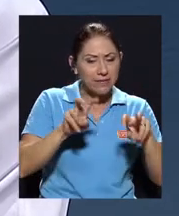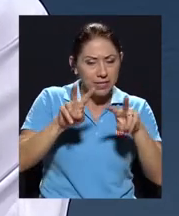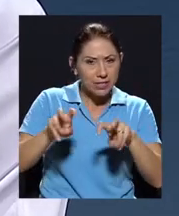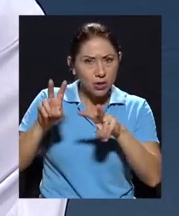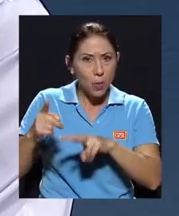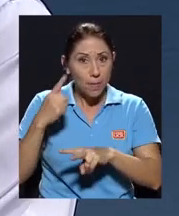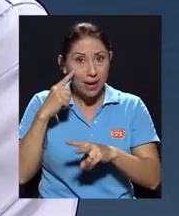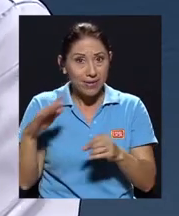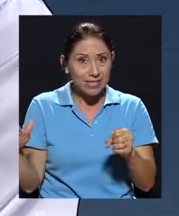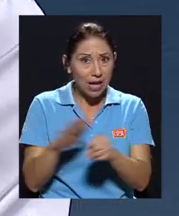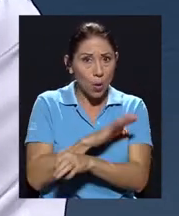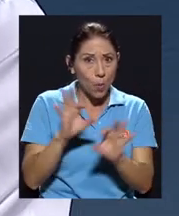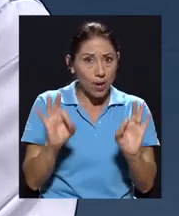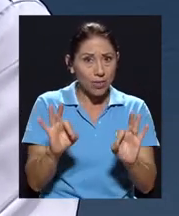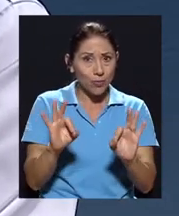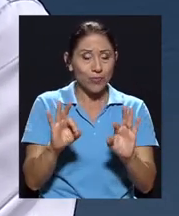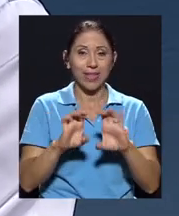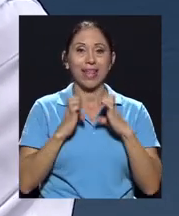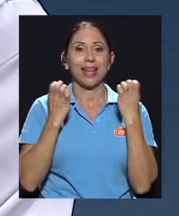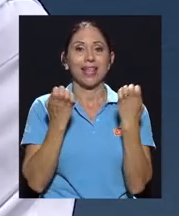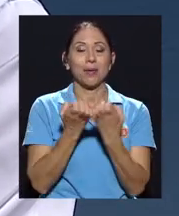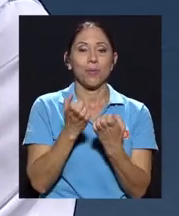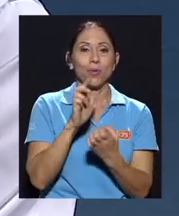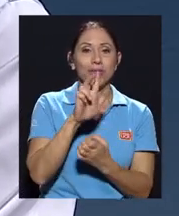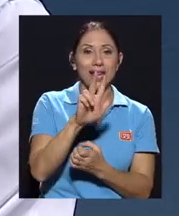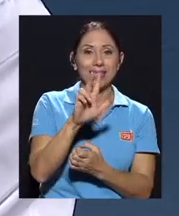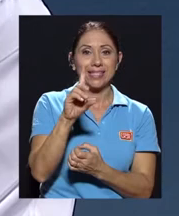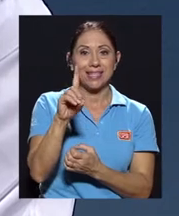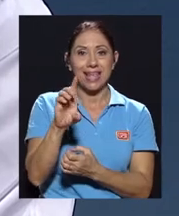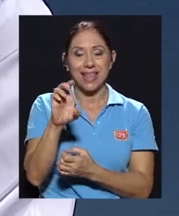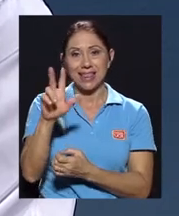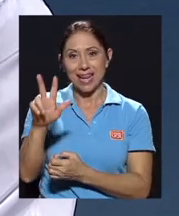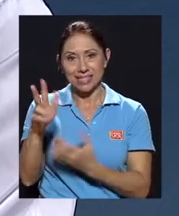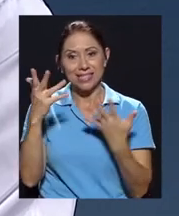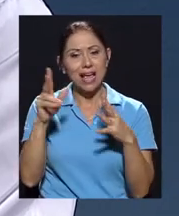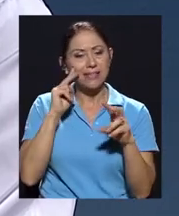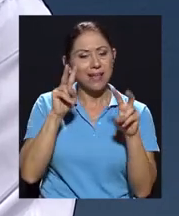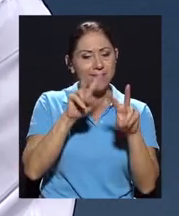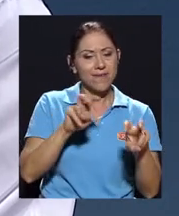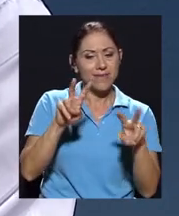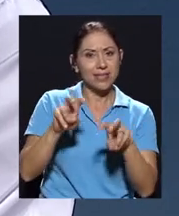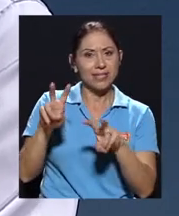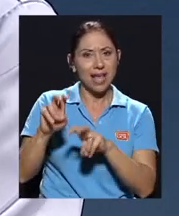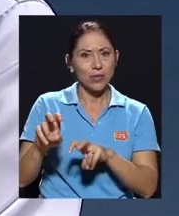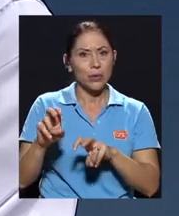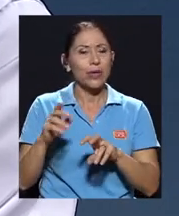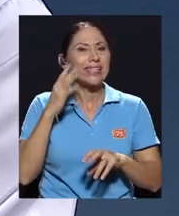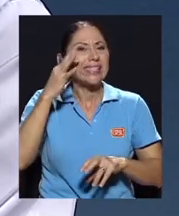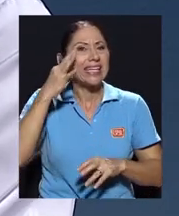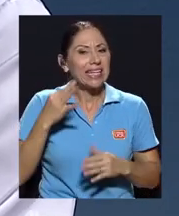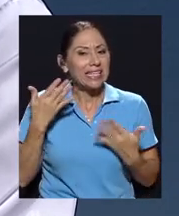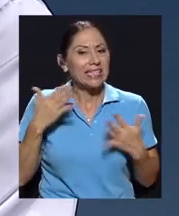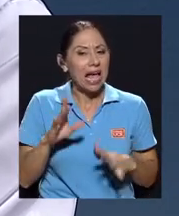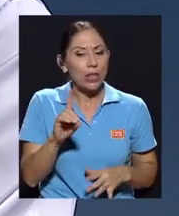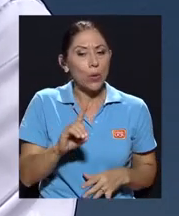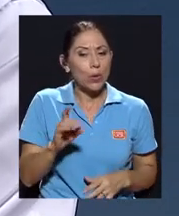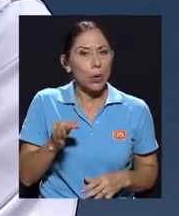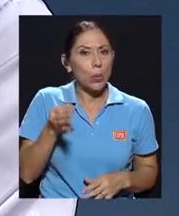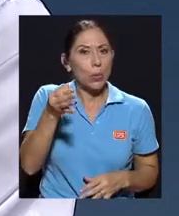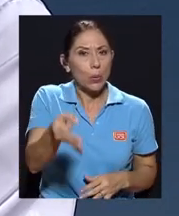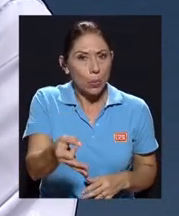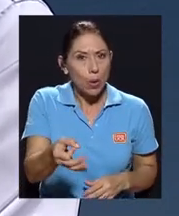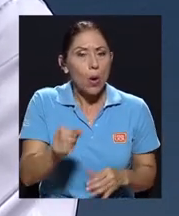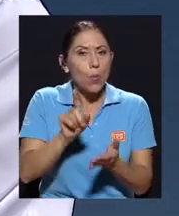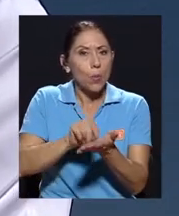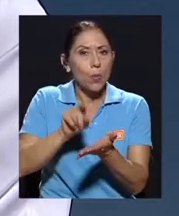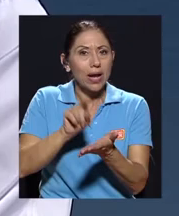del equipo de 3 de 3. supone que ya para este domingo podríamos estar publicando la